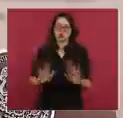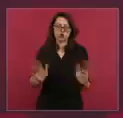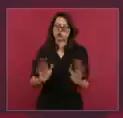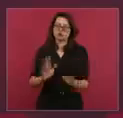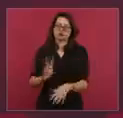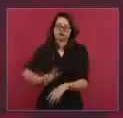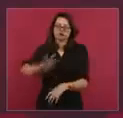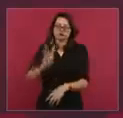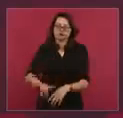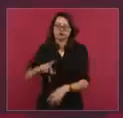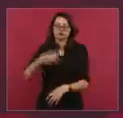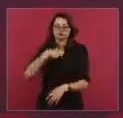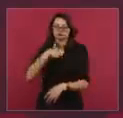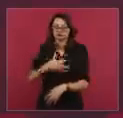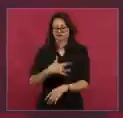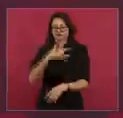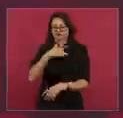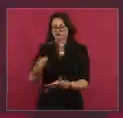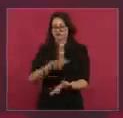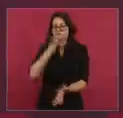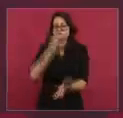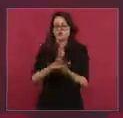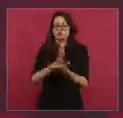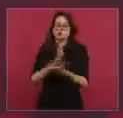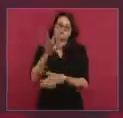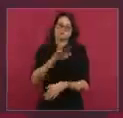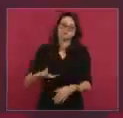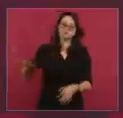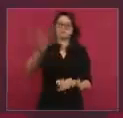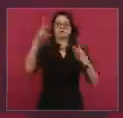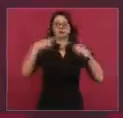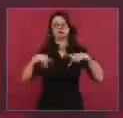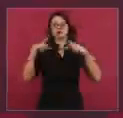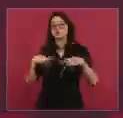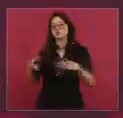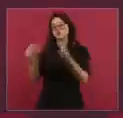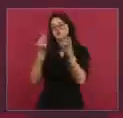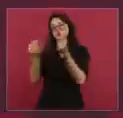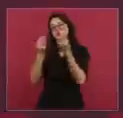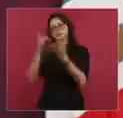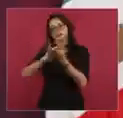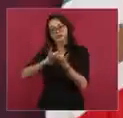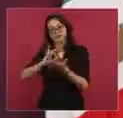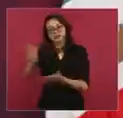nobleza obliga. Ahora que fuimos